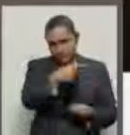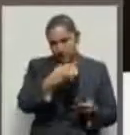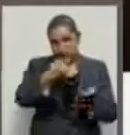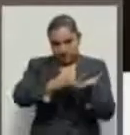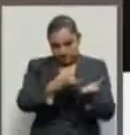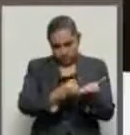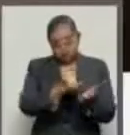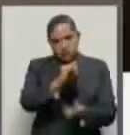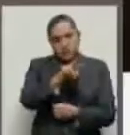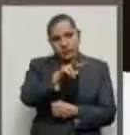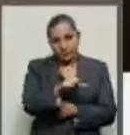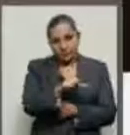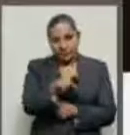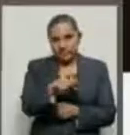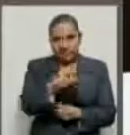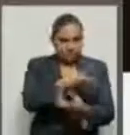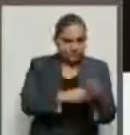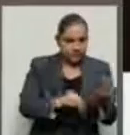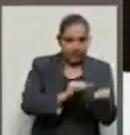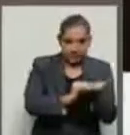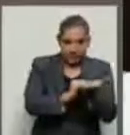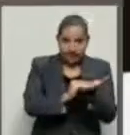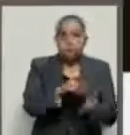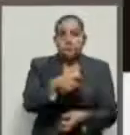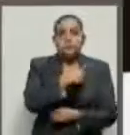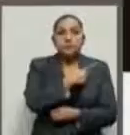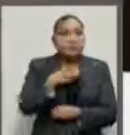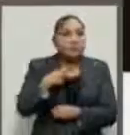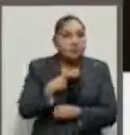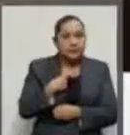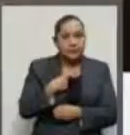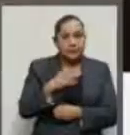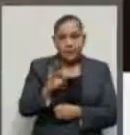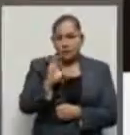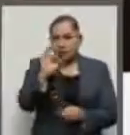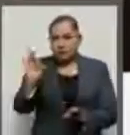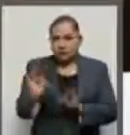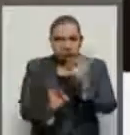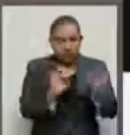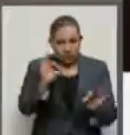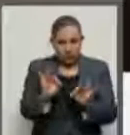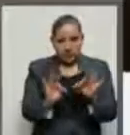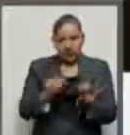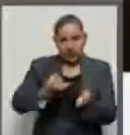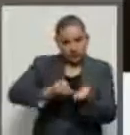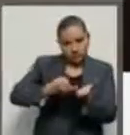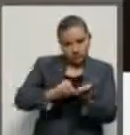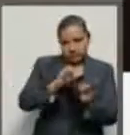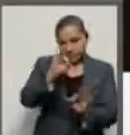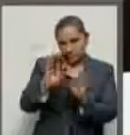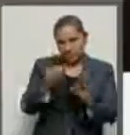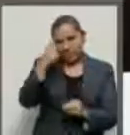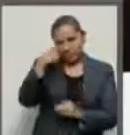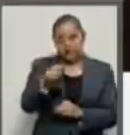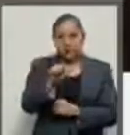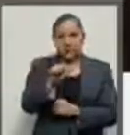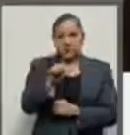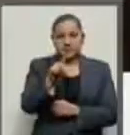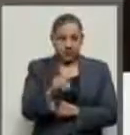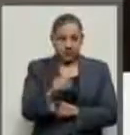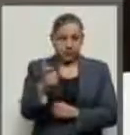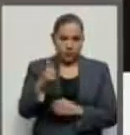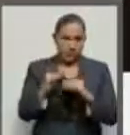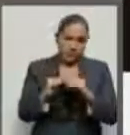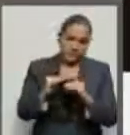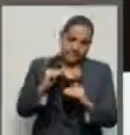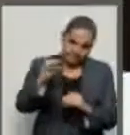valor agregado es mayor a la tasa de crecimiento promedio del monto de saldos respecto